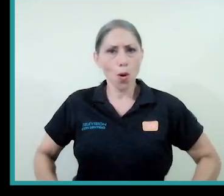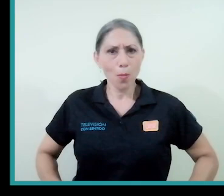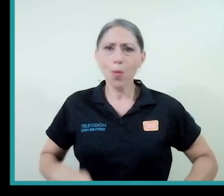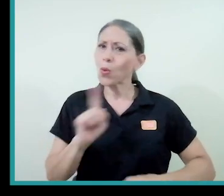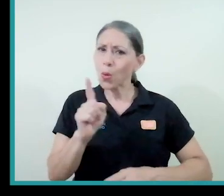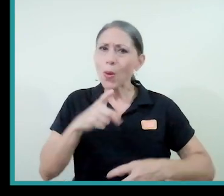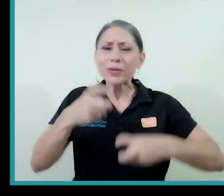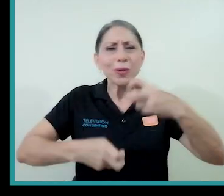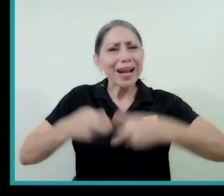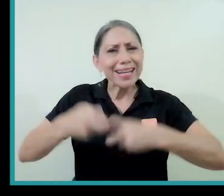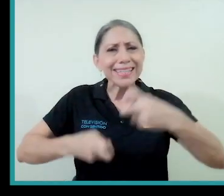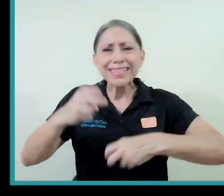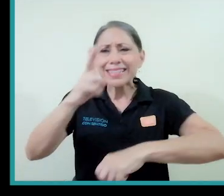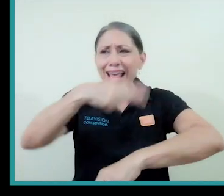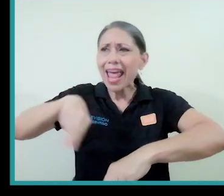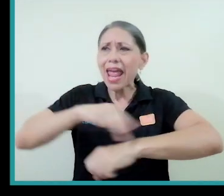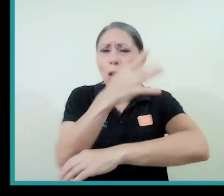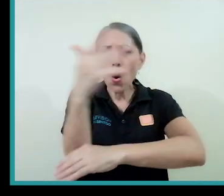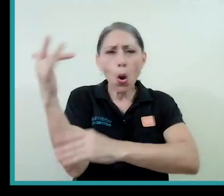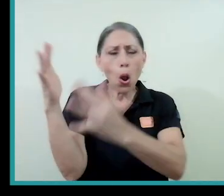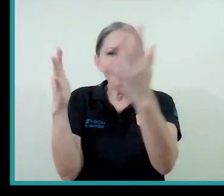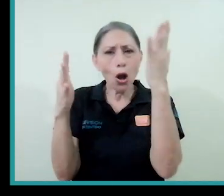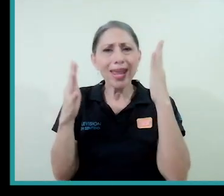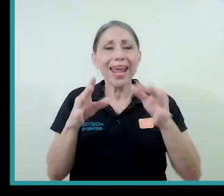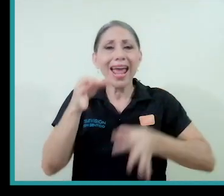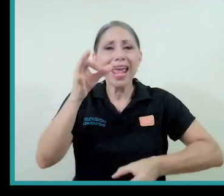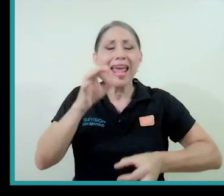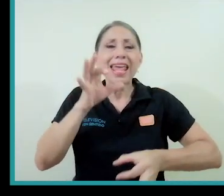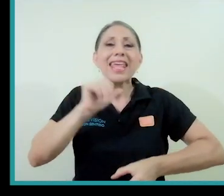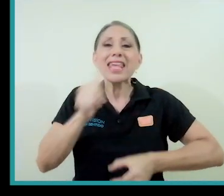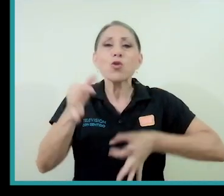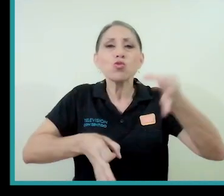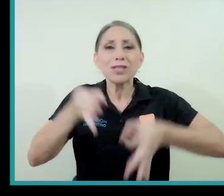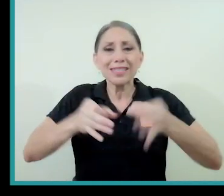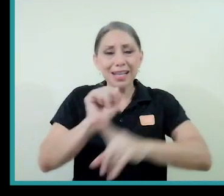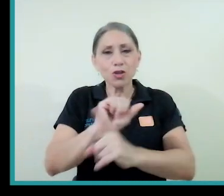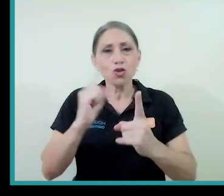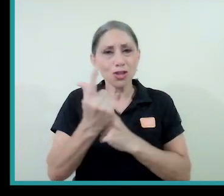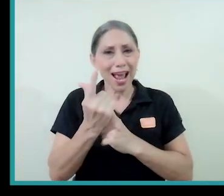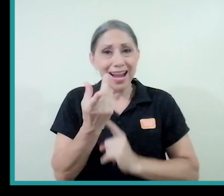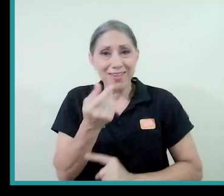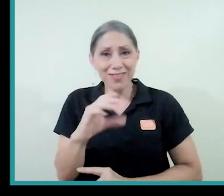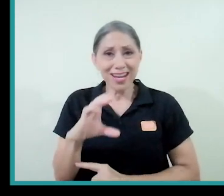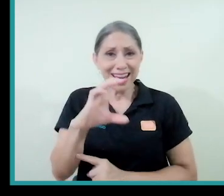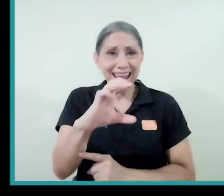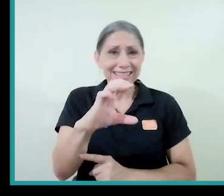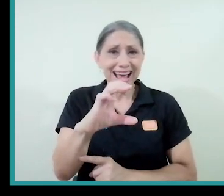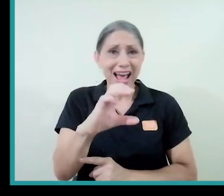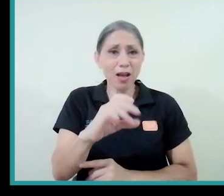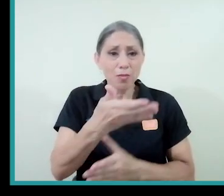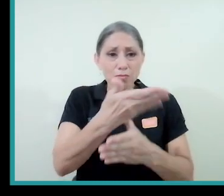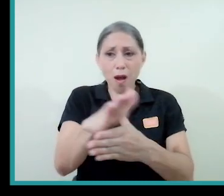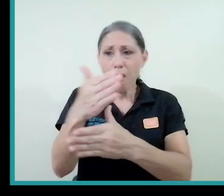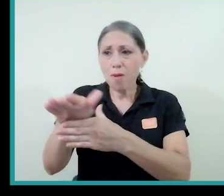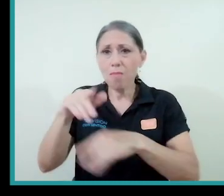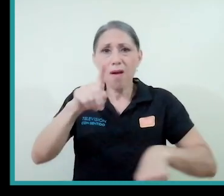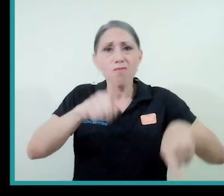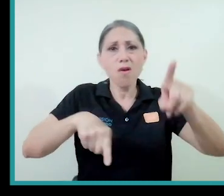crisis ecológica o una crisis de injusticia social, de injusta repartición de la riqueza, de